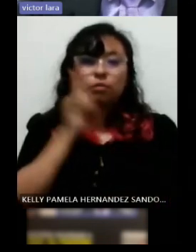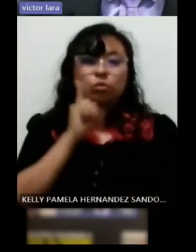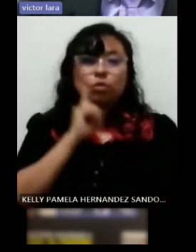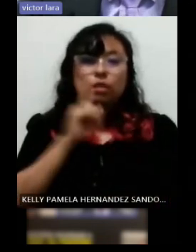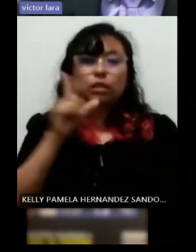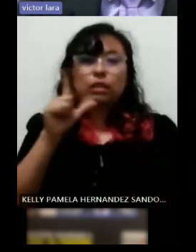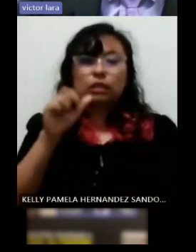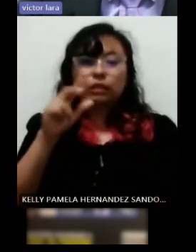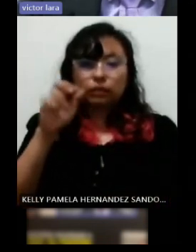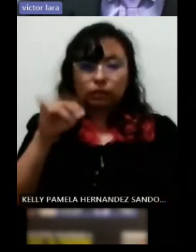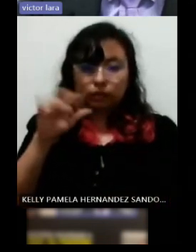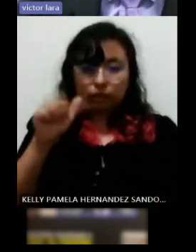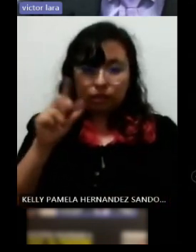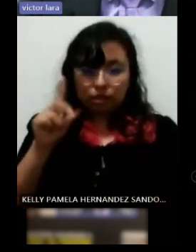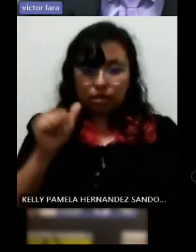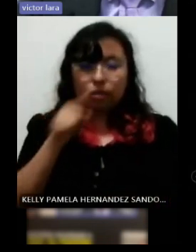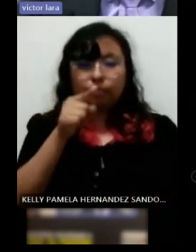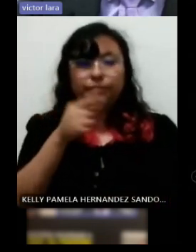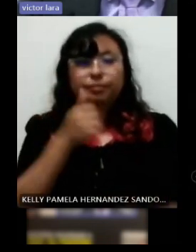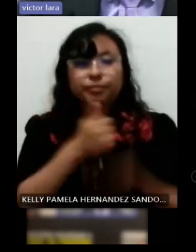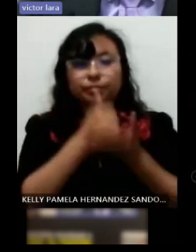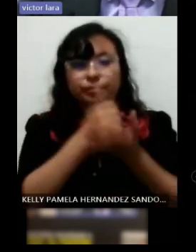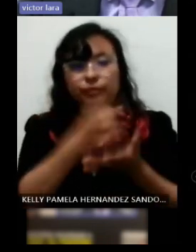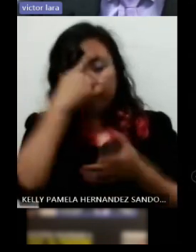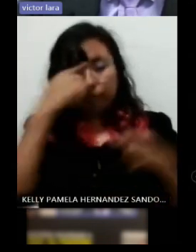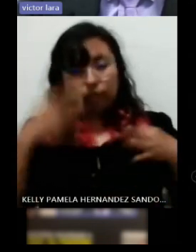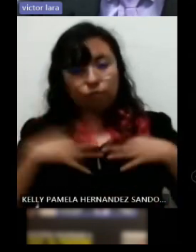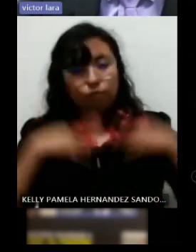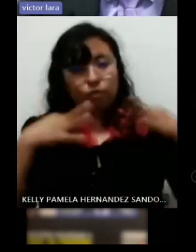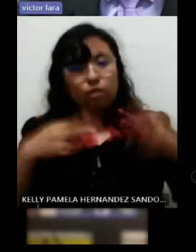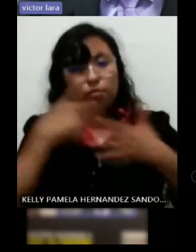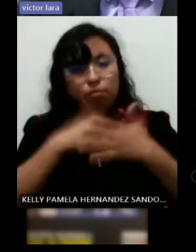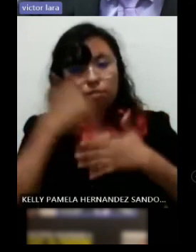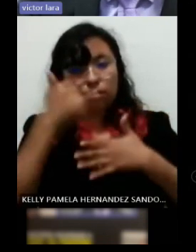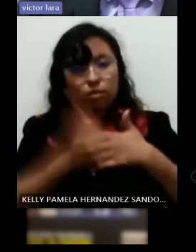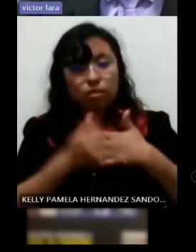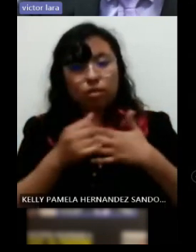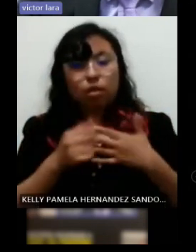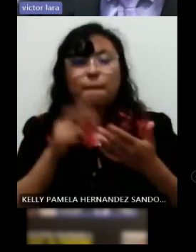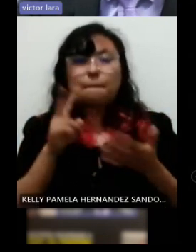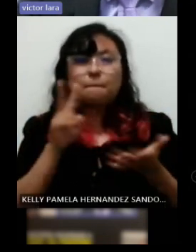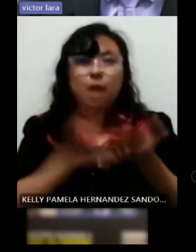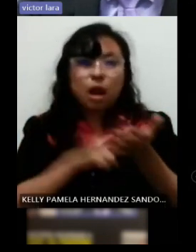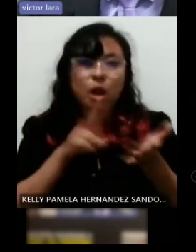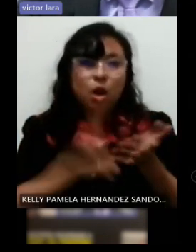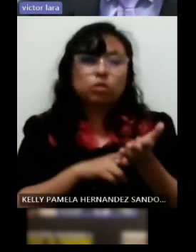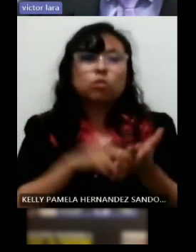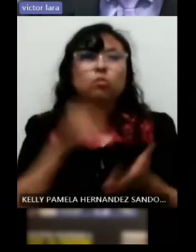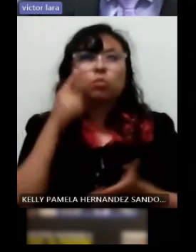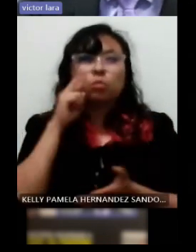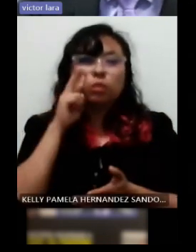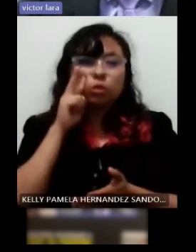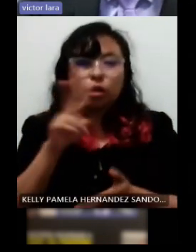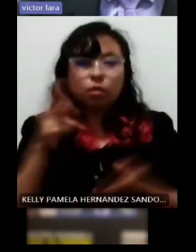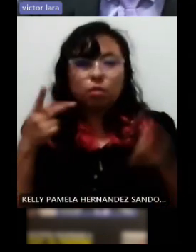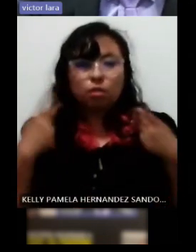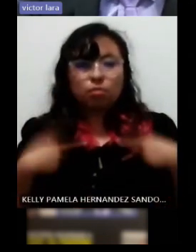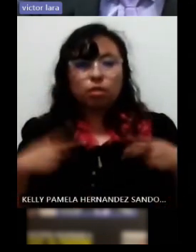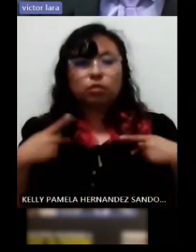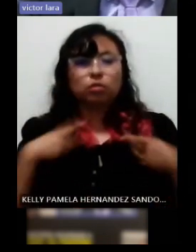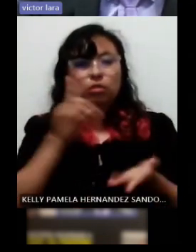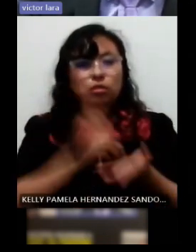es fundadora de un proyecto de un curso que se llama valoración visual para el paciente con discapacidad auditiva